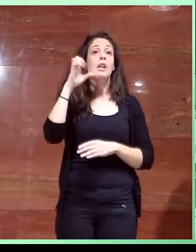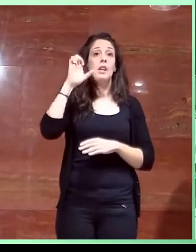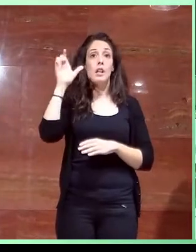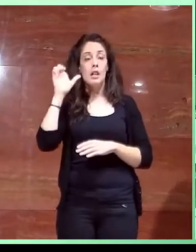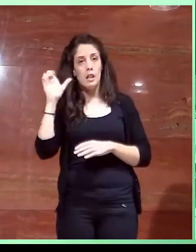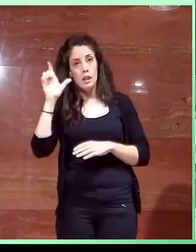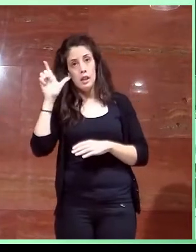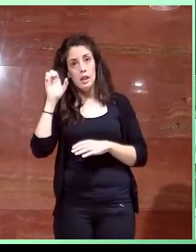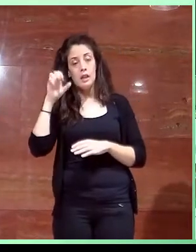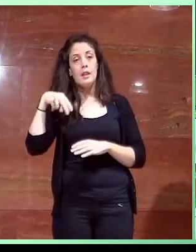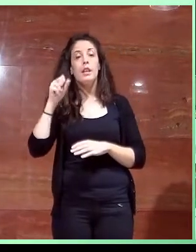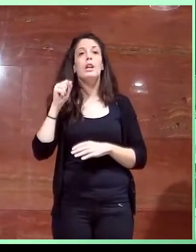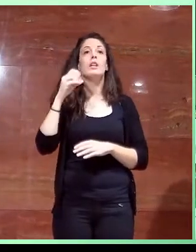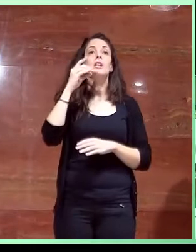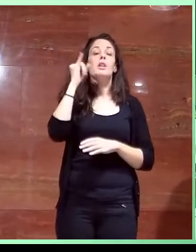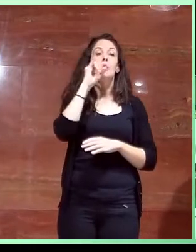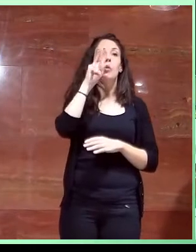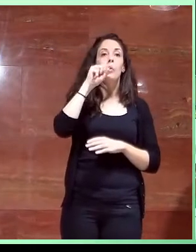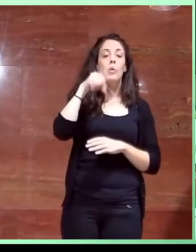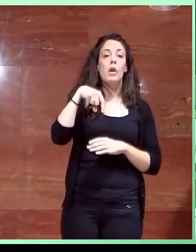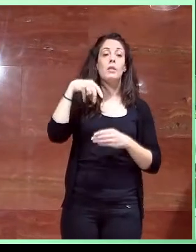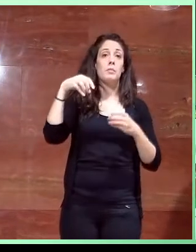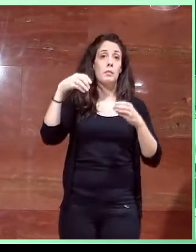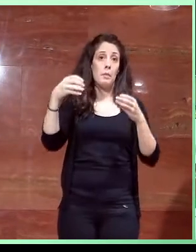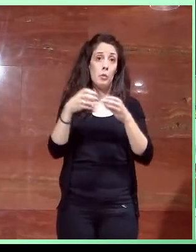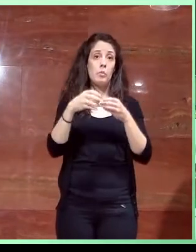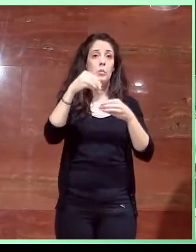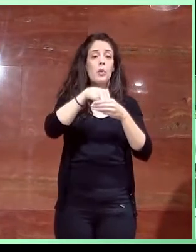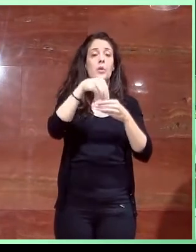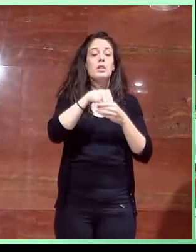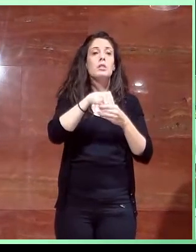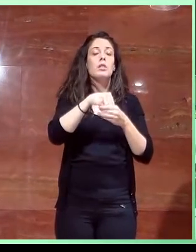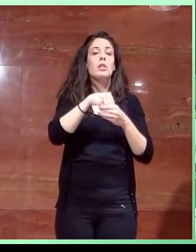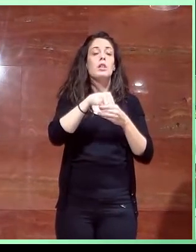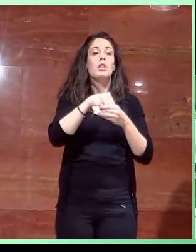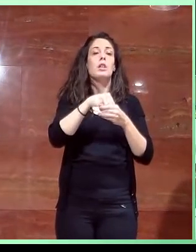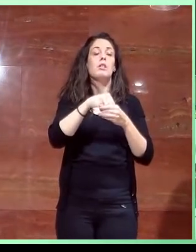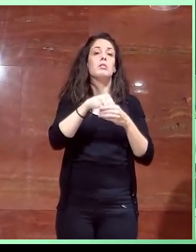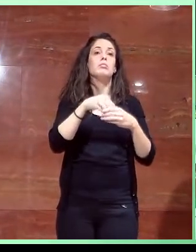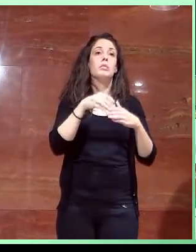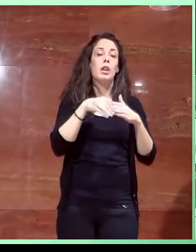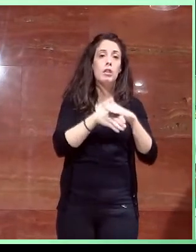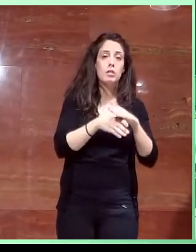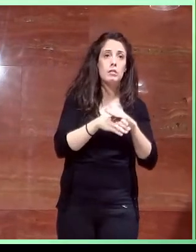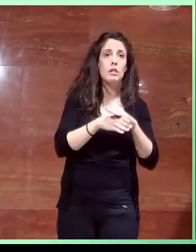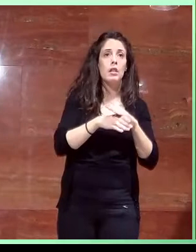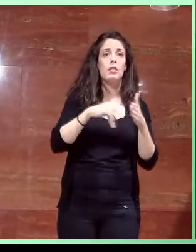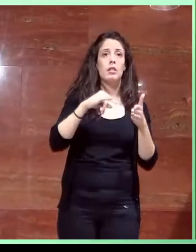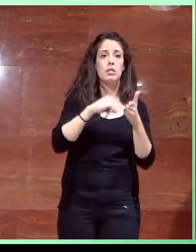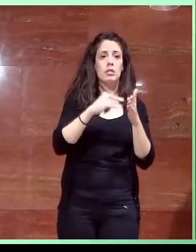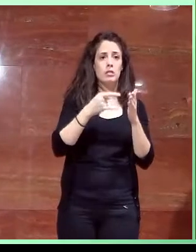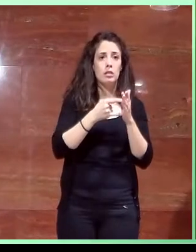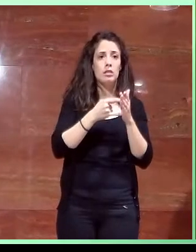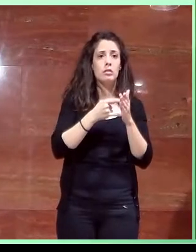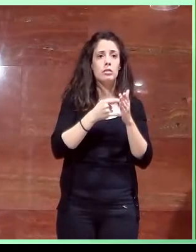equipo de redacción del documento básico SUA sobre seguridad de utilización y accesibilidad del código técnico, son